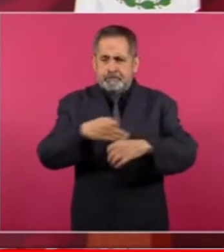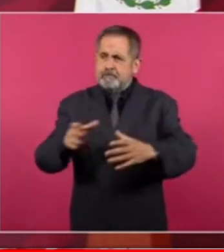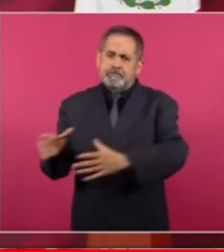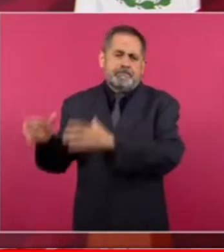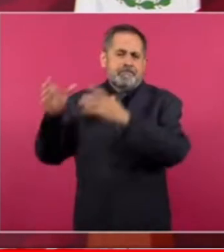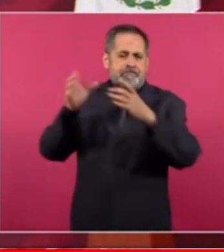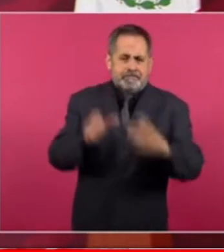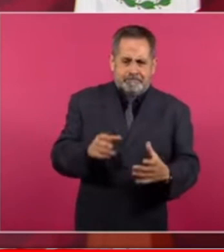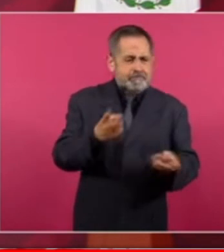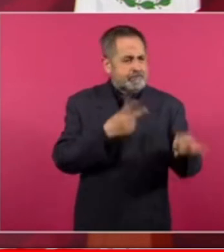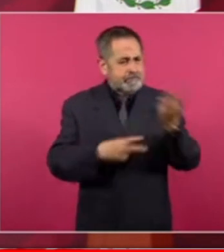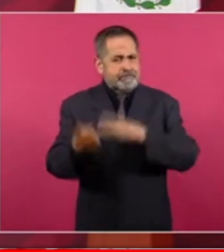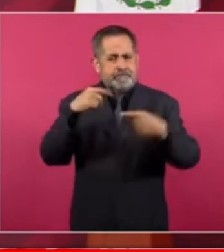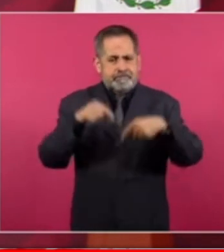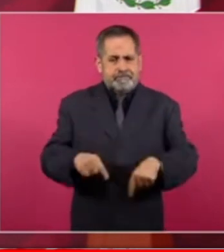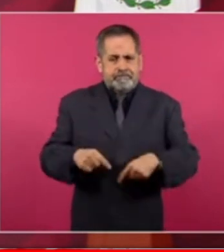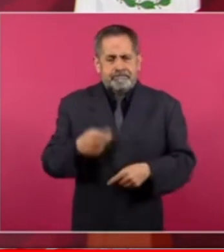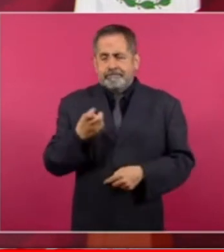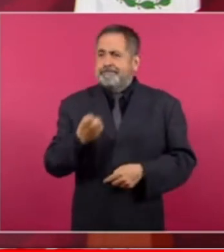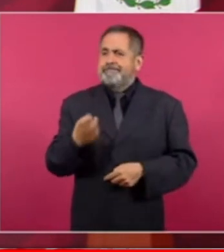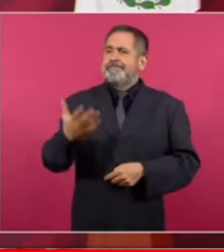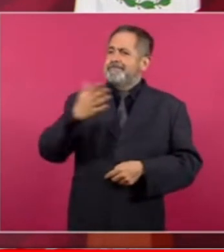es nuestra fiesta